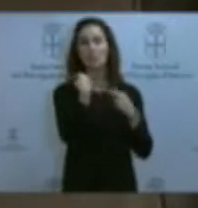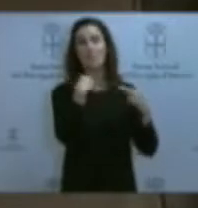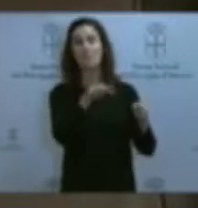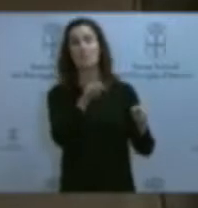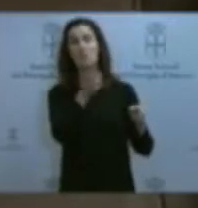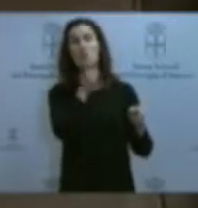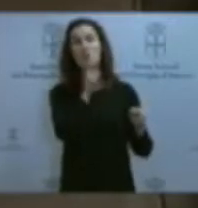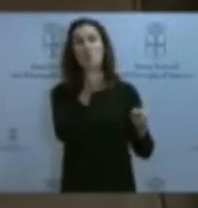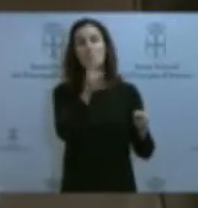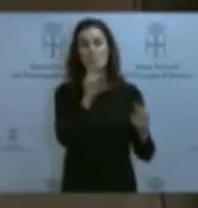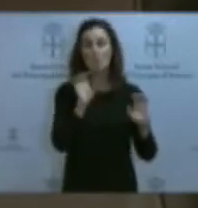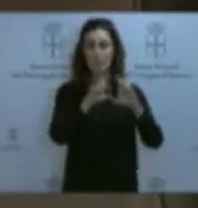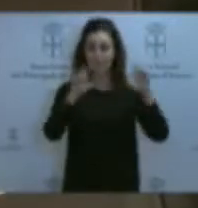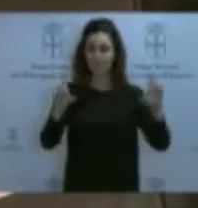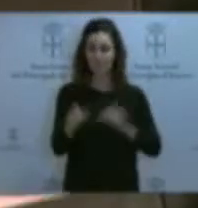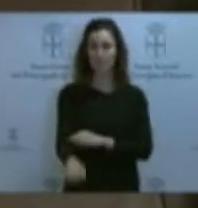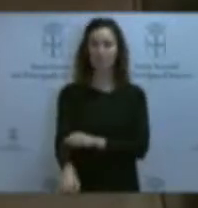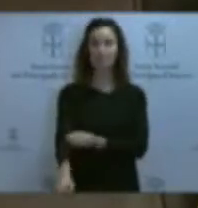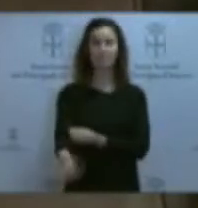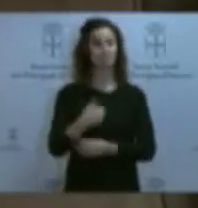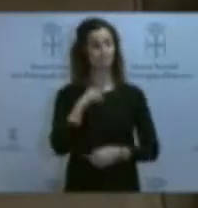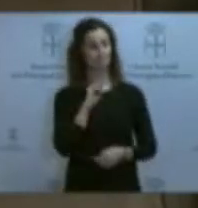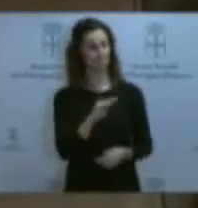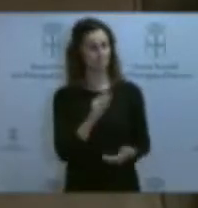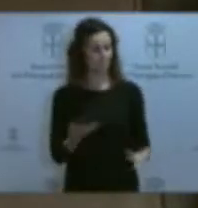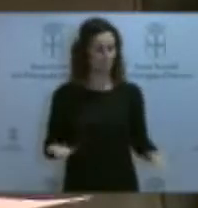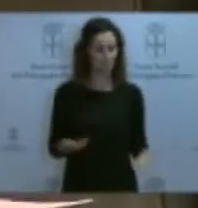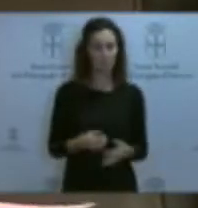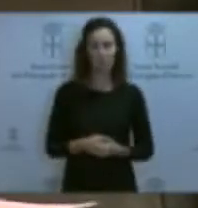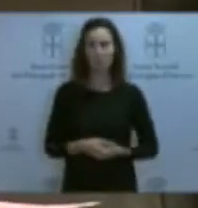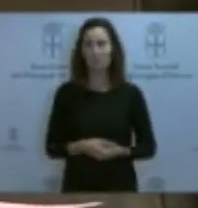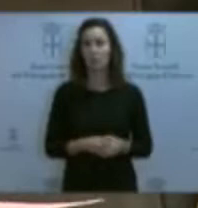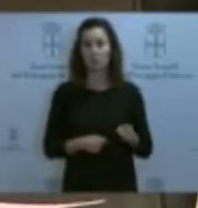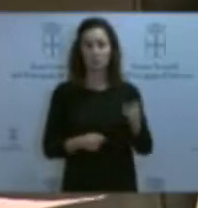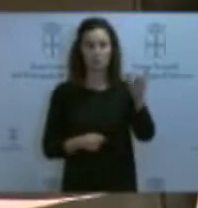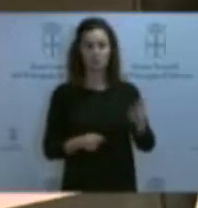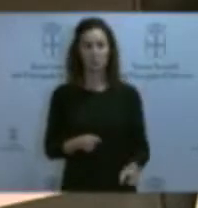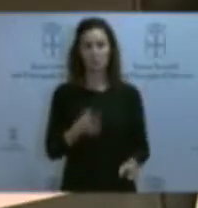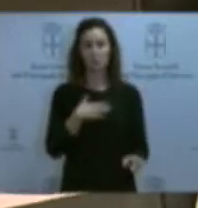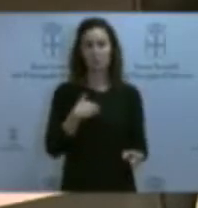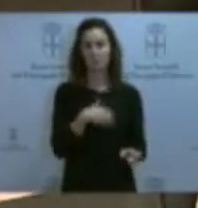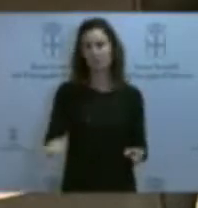esta sociedad. Yo le pregunto si a usted le parece normal qué es lo que va a hacer usted desde su puesto.